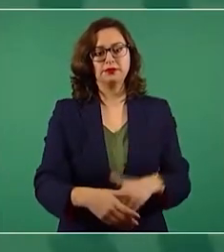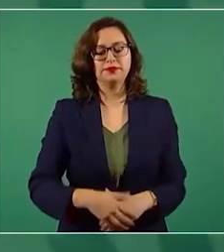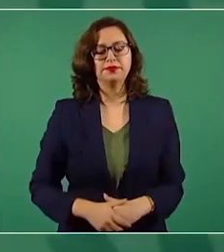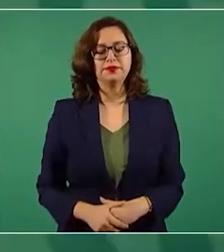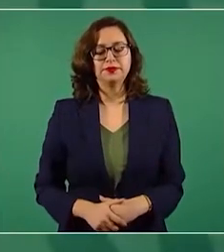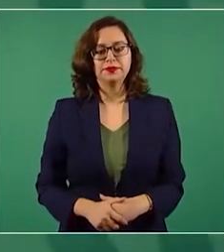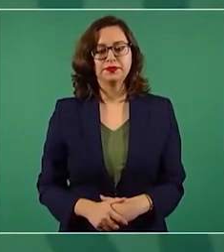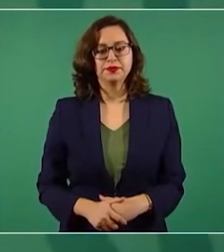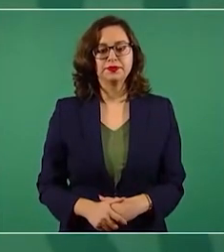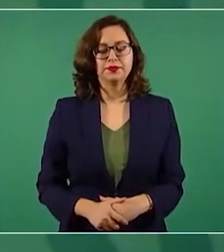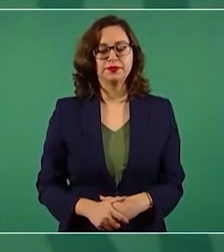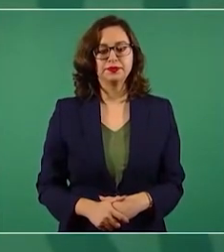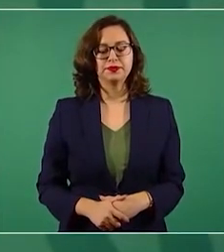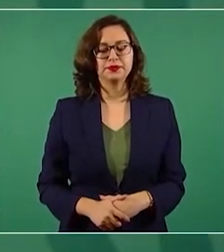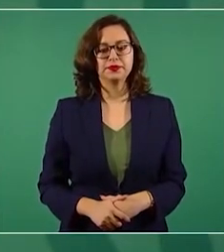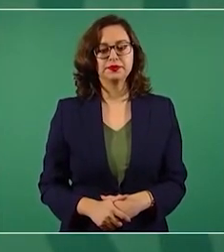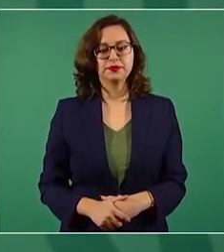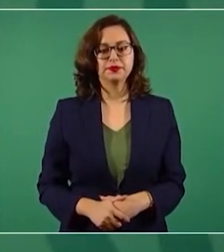Habían diez